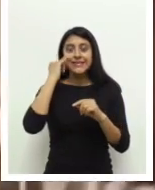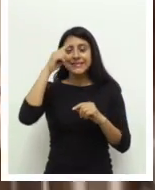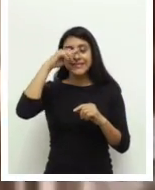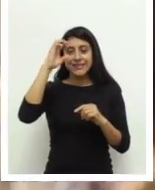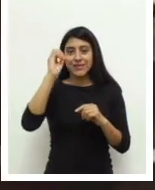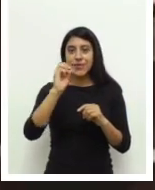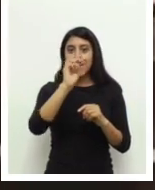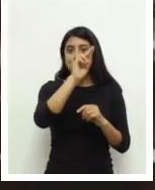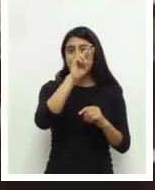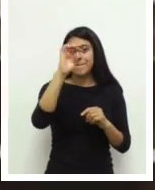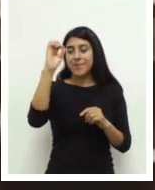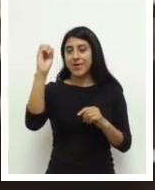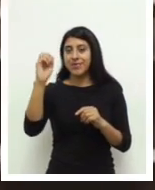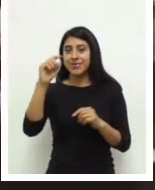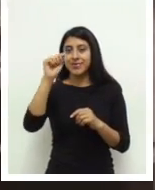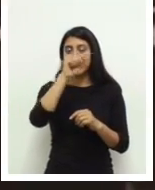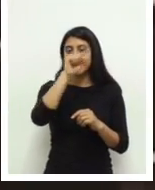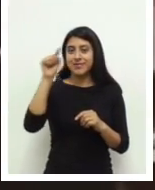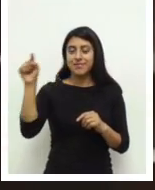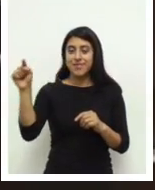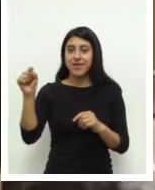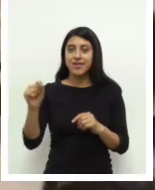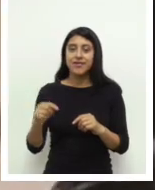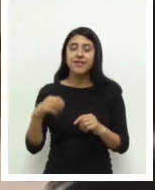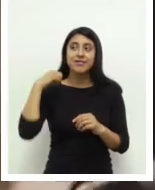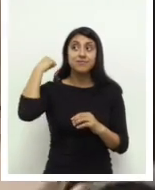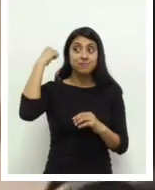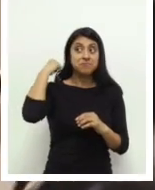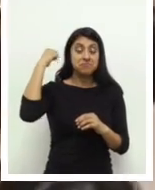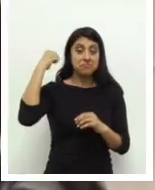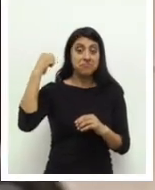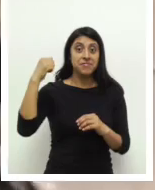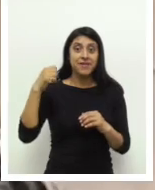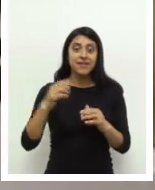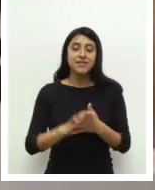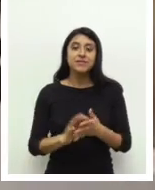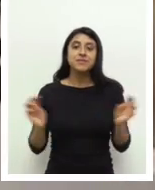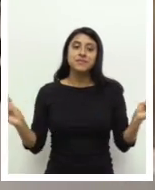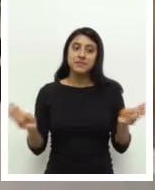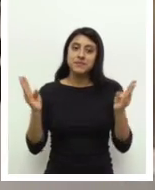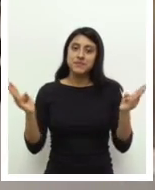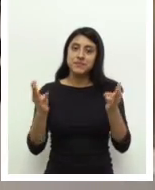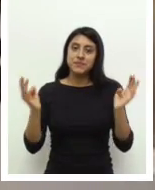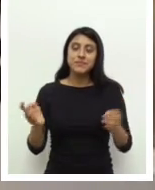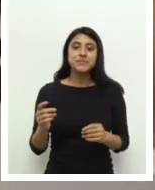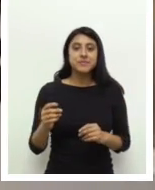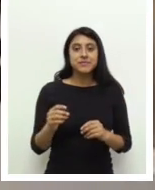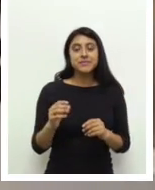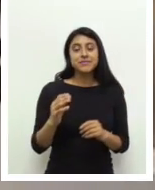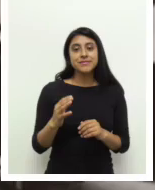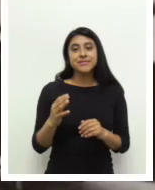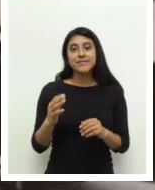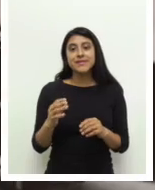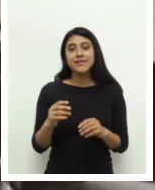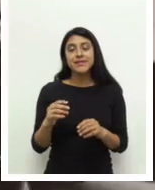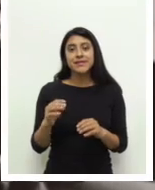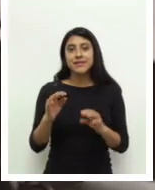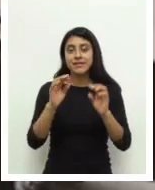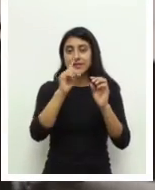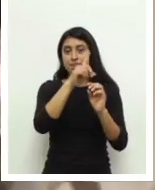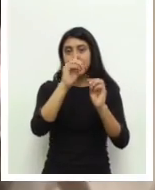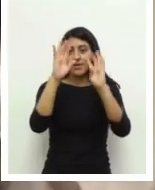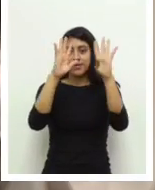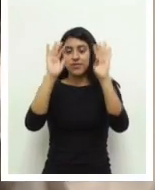unas 20 semanas en las grandes emisoras de Centroamérica. Esto los motivó y desde entonces han tenido buenos momentos y